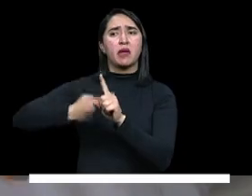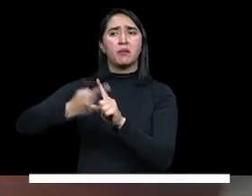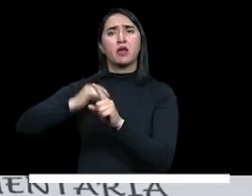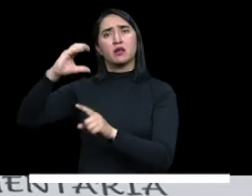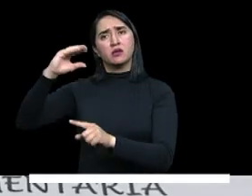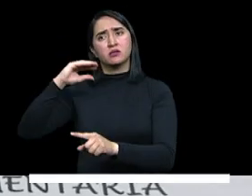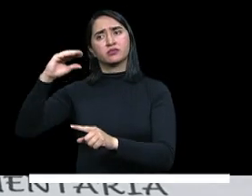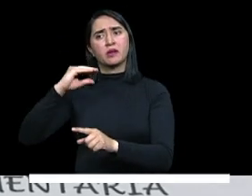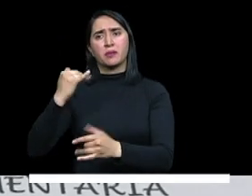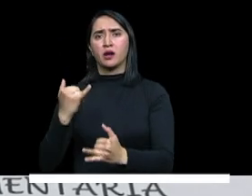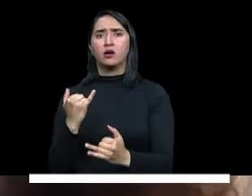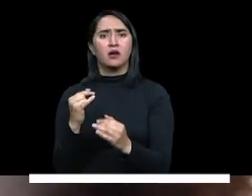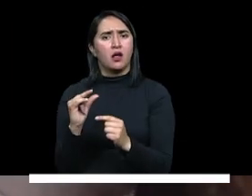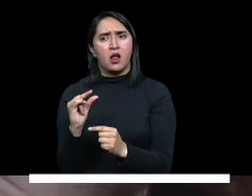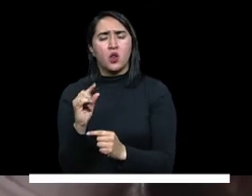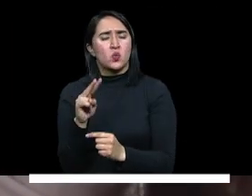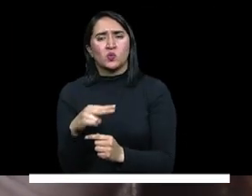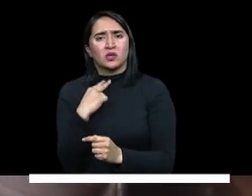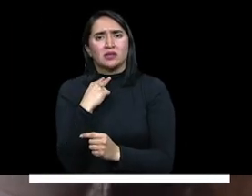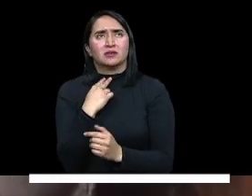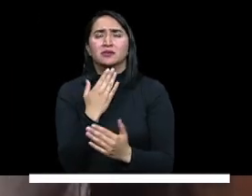Y eso es una bendición, gracias a Dios.